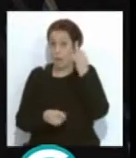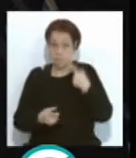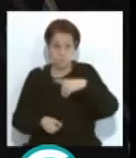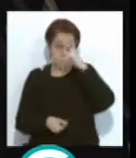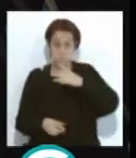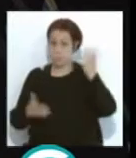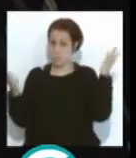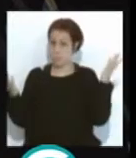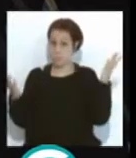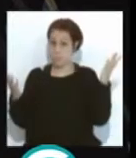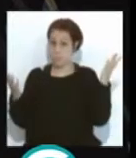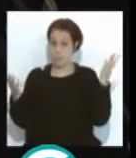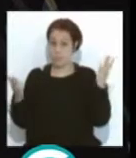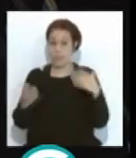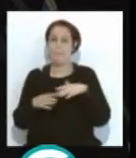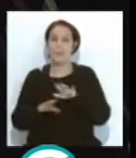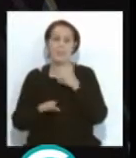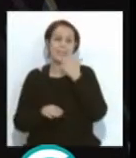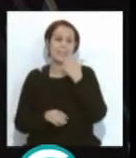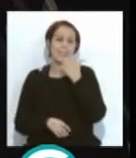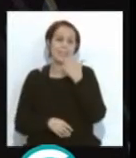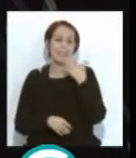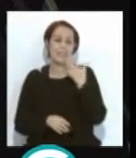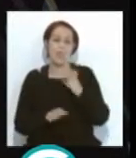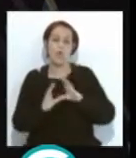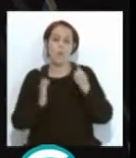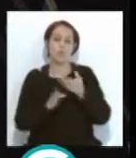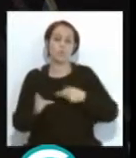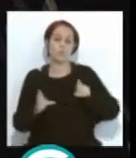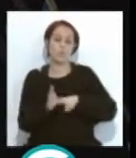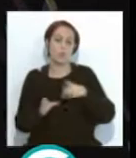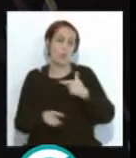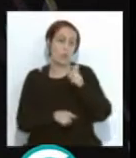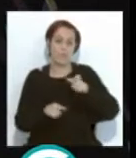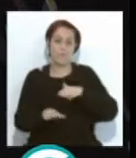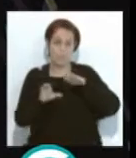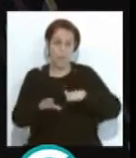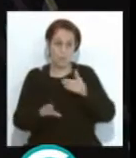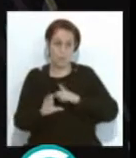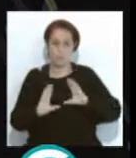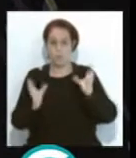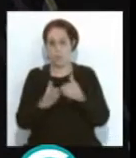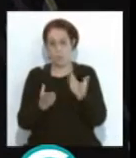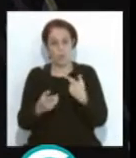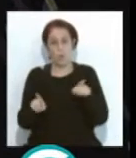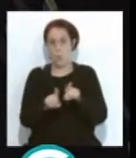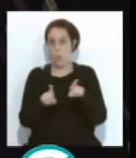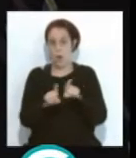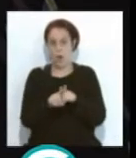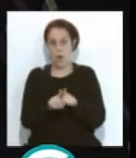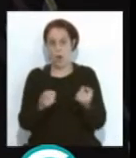ocurre, pero que si ya ha salido en agrupaciones se entiende de si es aficionada, encima ha salido en agrupaciones, ya es como que